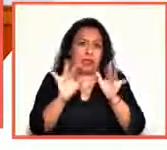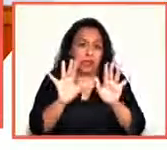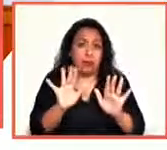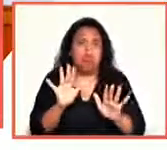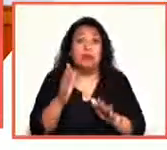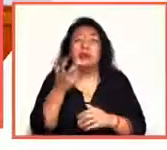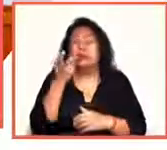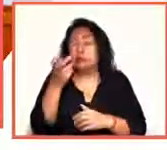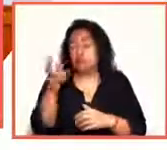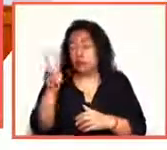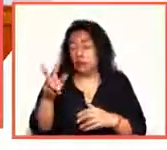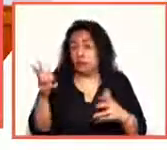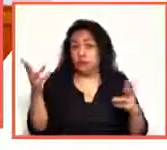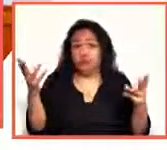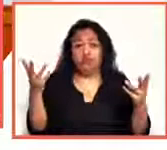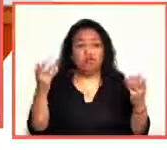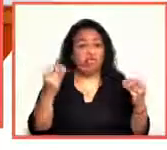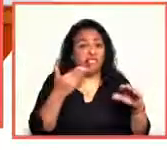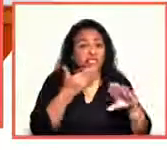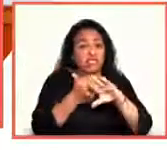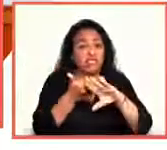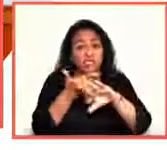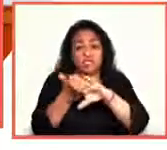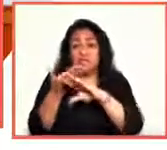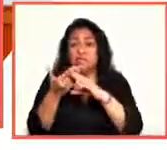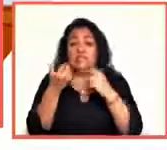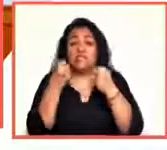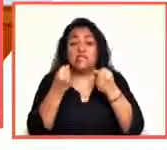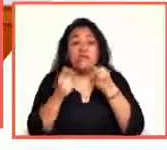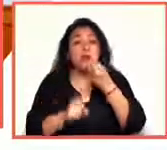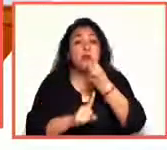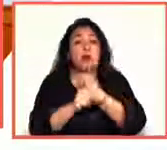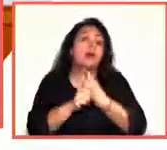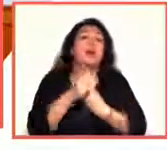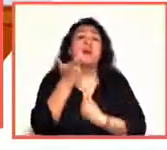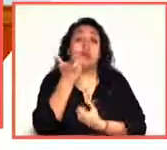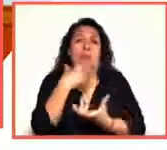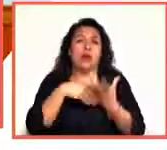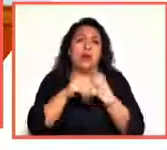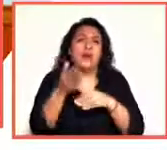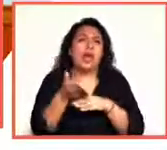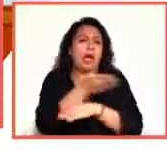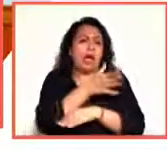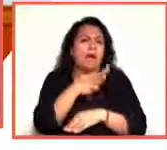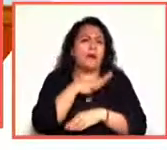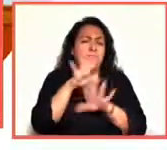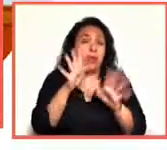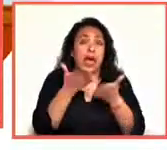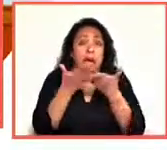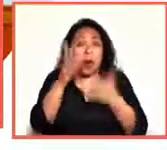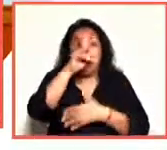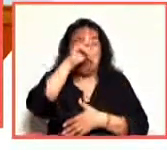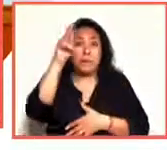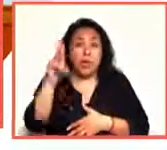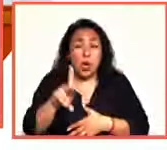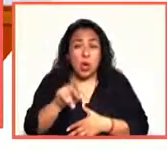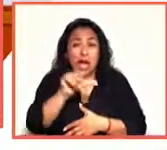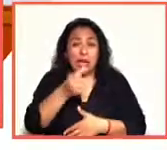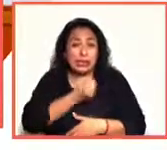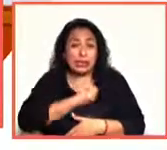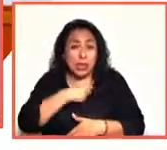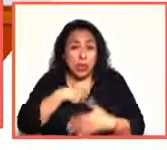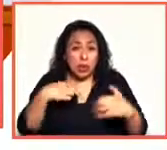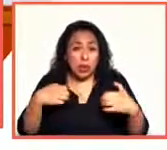impactando en muchas formas la crisis económica que ya existía, acentuada ahora con la crisis sanitaria. Está